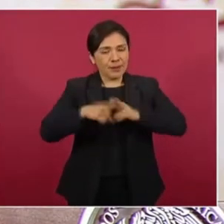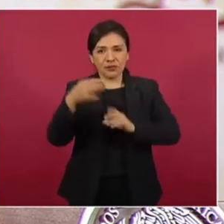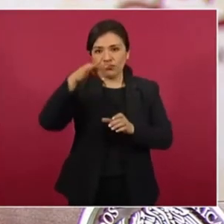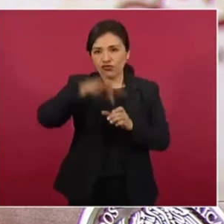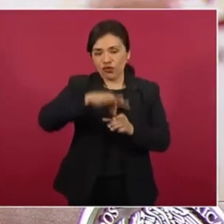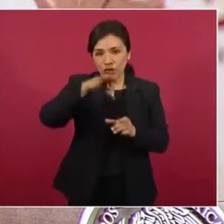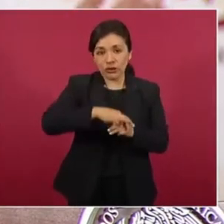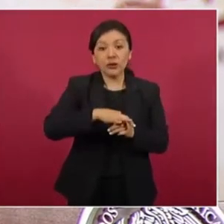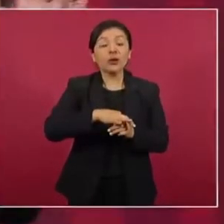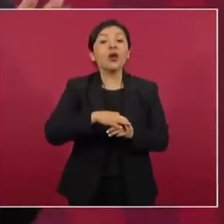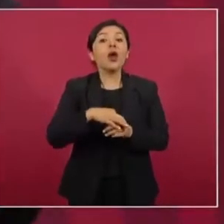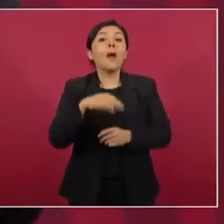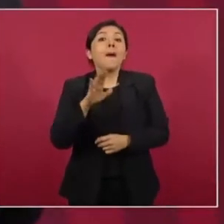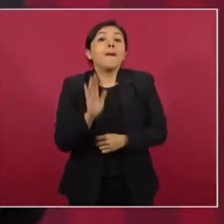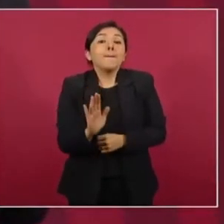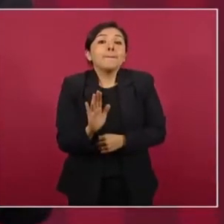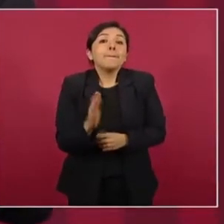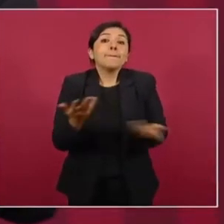pero